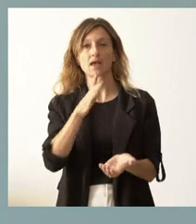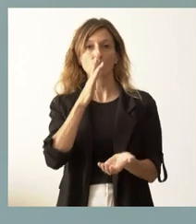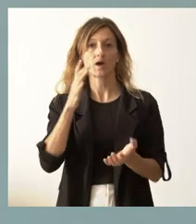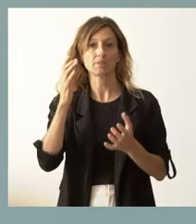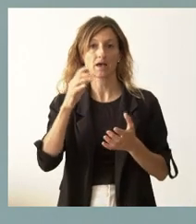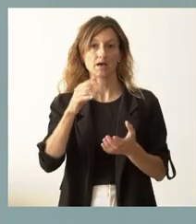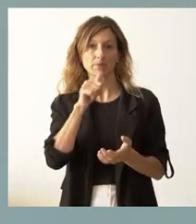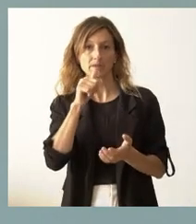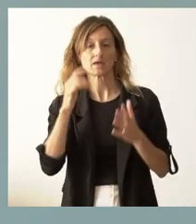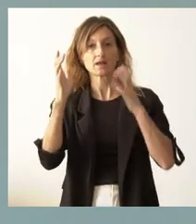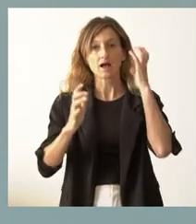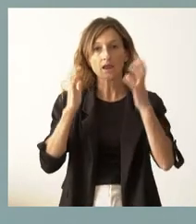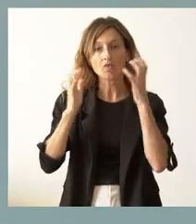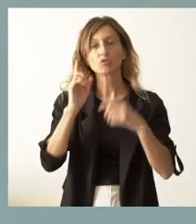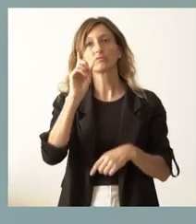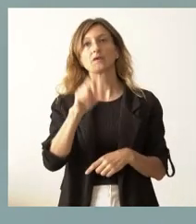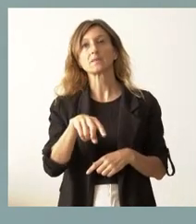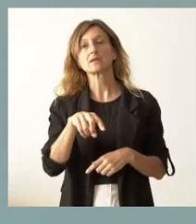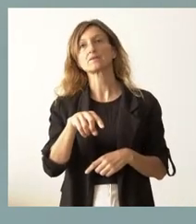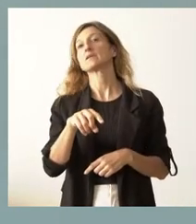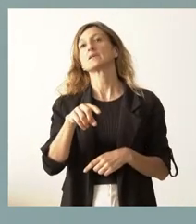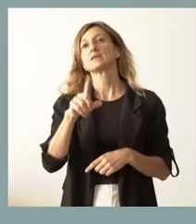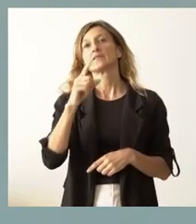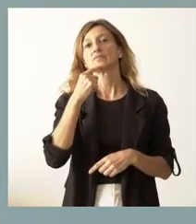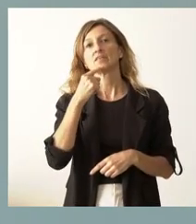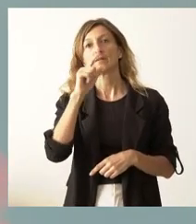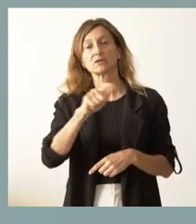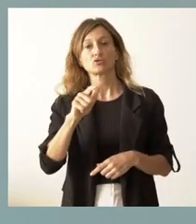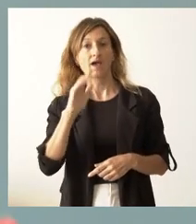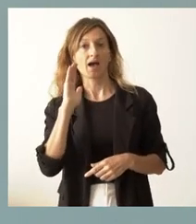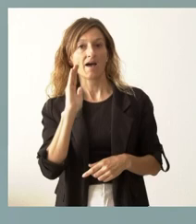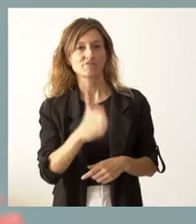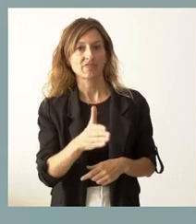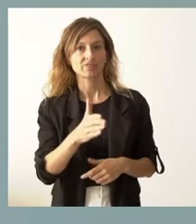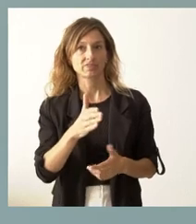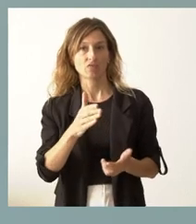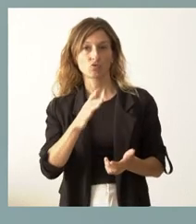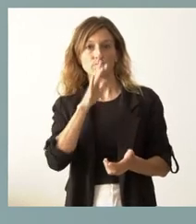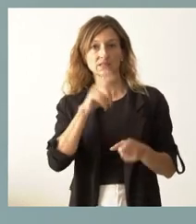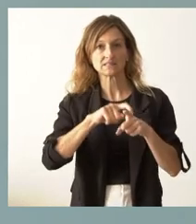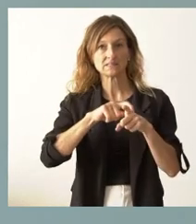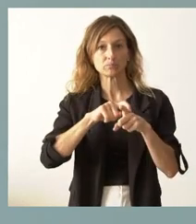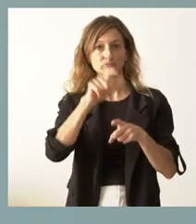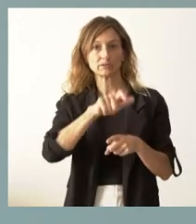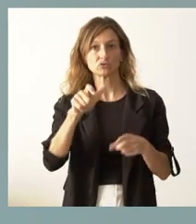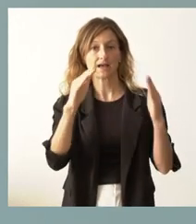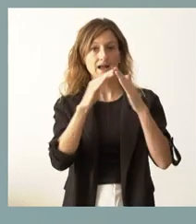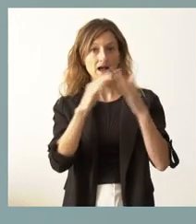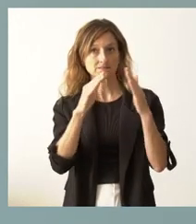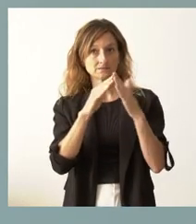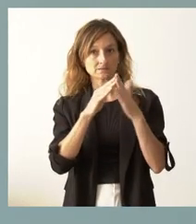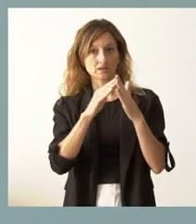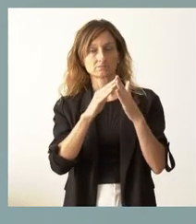abrevaderos. Creo que está refiriendo de las personas que han sufrido más impacto, que básicamente hablamos de dos tipos. Aquellas personas que en sus viviendas